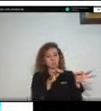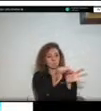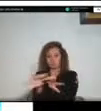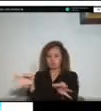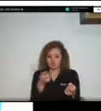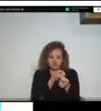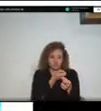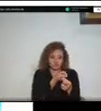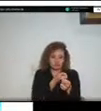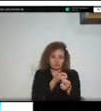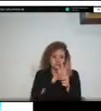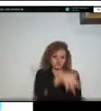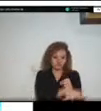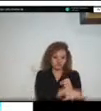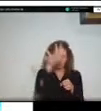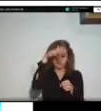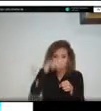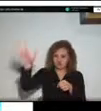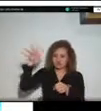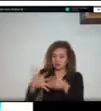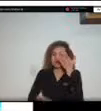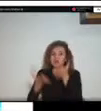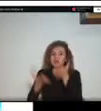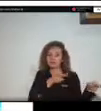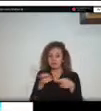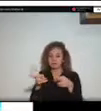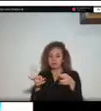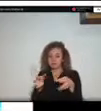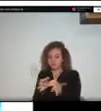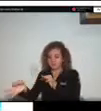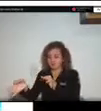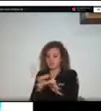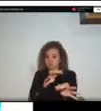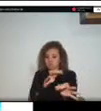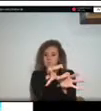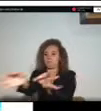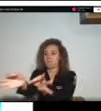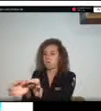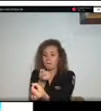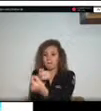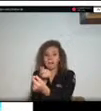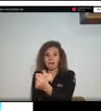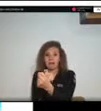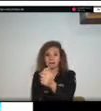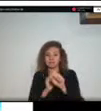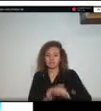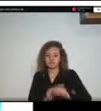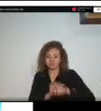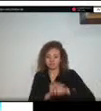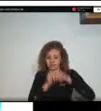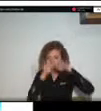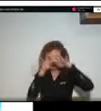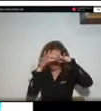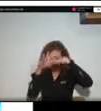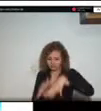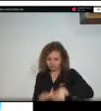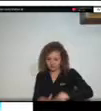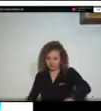discurre en este caso Acacías Guamal perdón Acacías Villavicencio y hasta